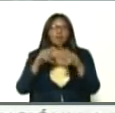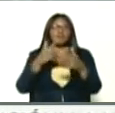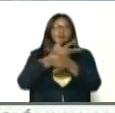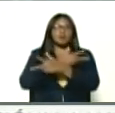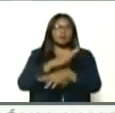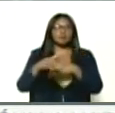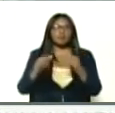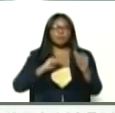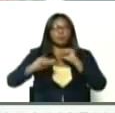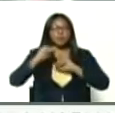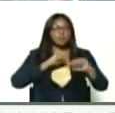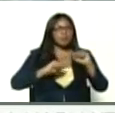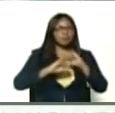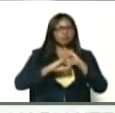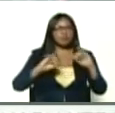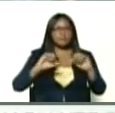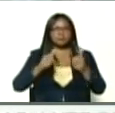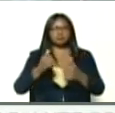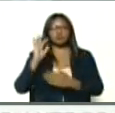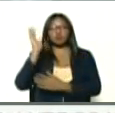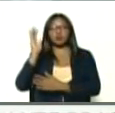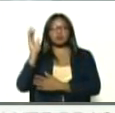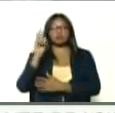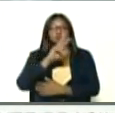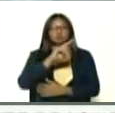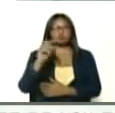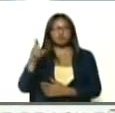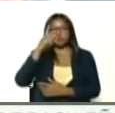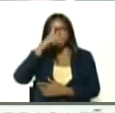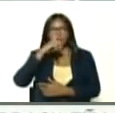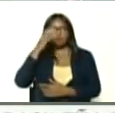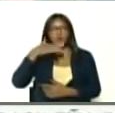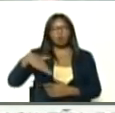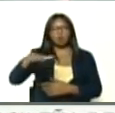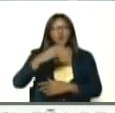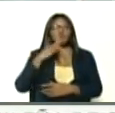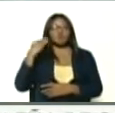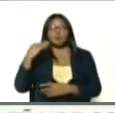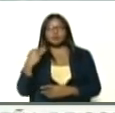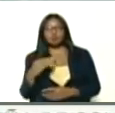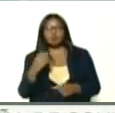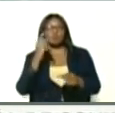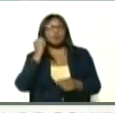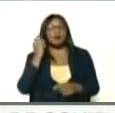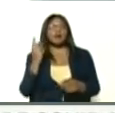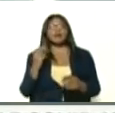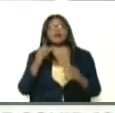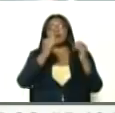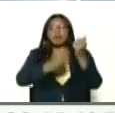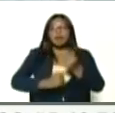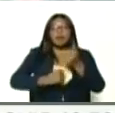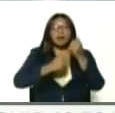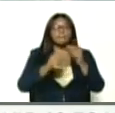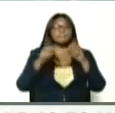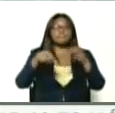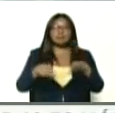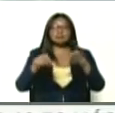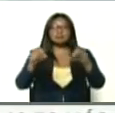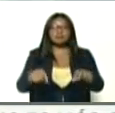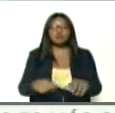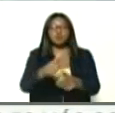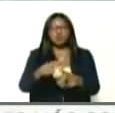con los movimientos, que están dentro, del congreso bicentenario, de los pueblos, mujeres, juventud, trabajadores, campesinos, para que cada sector, también,